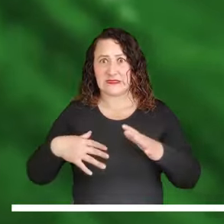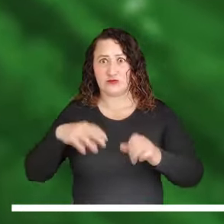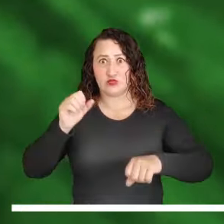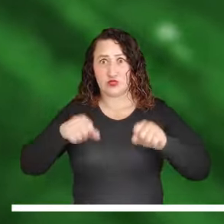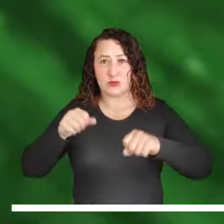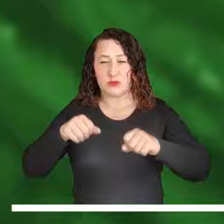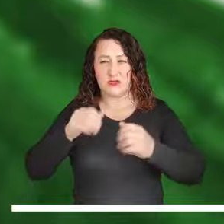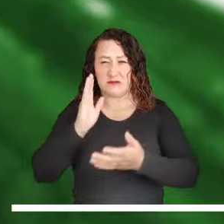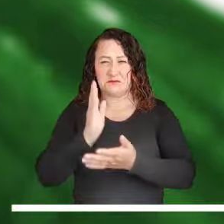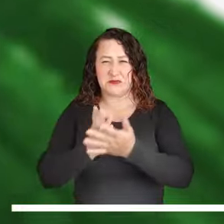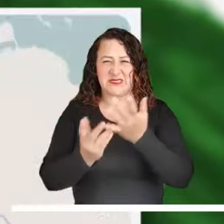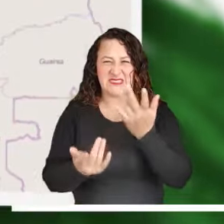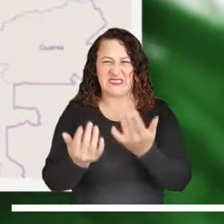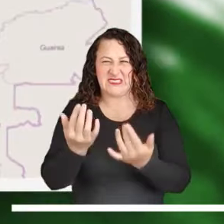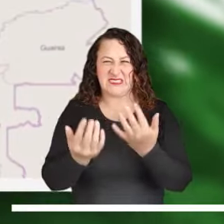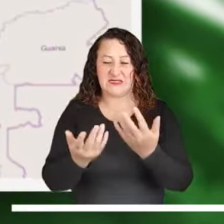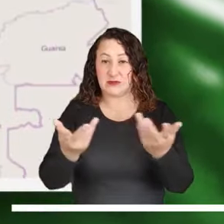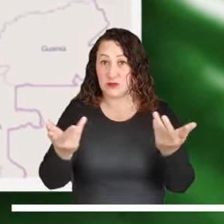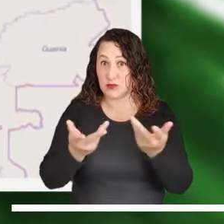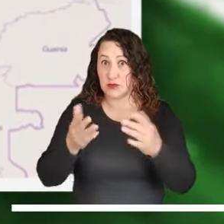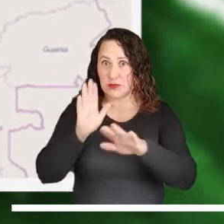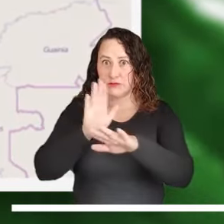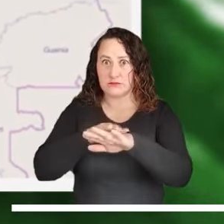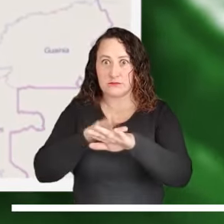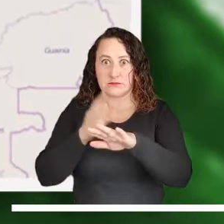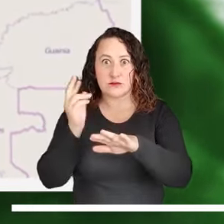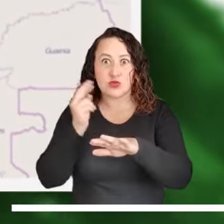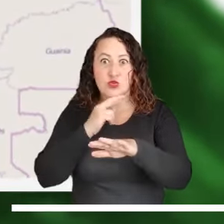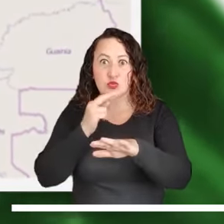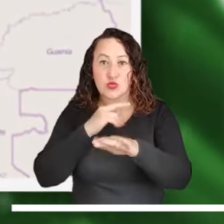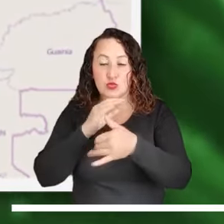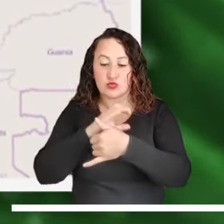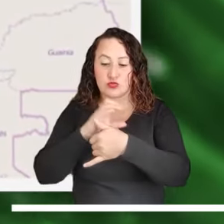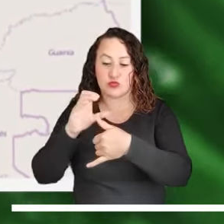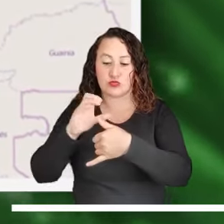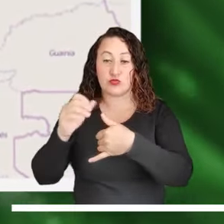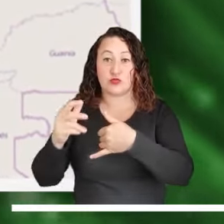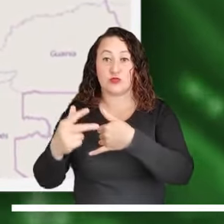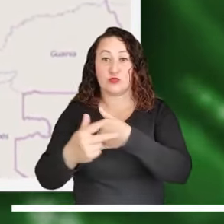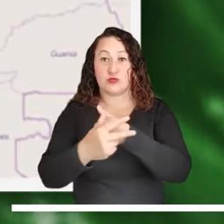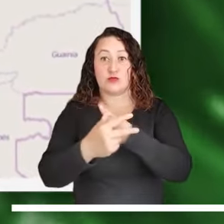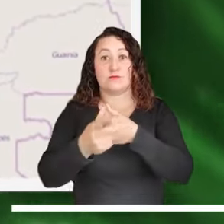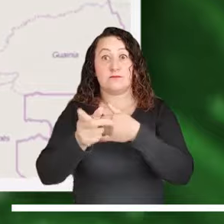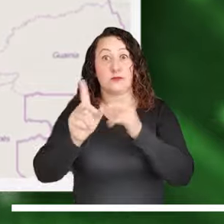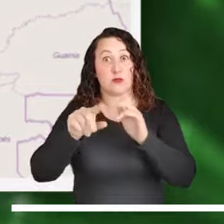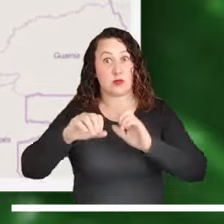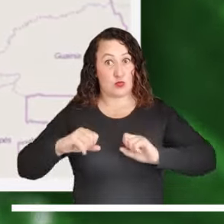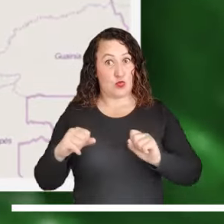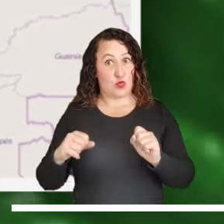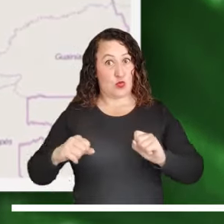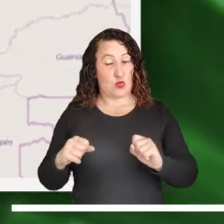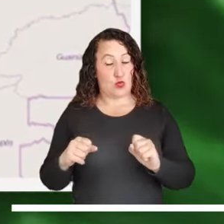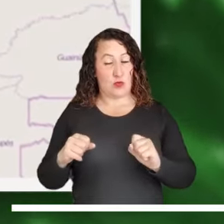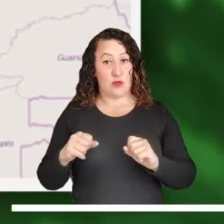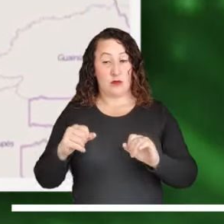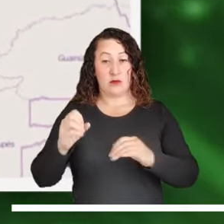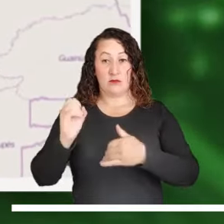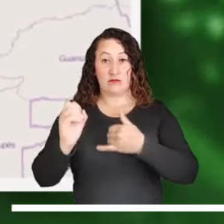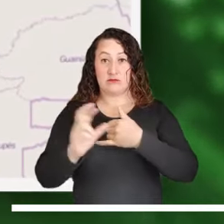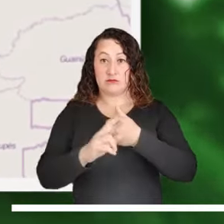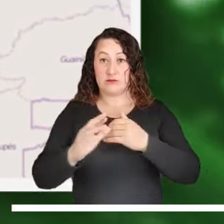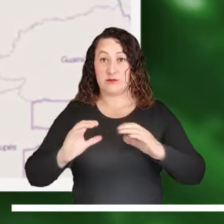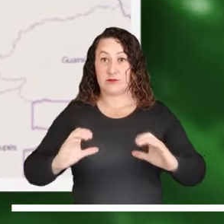La alta posibilidad de incendios activa la alerta roja en el Caribe, la región andina, incluida Bogotá, la